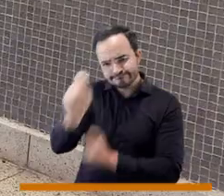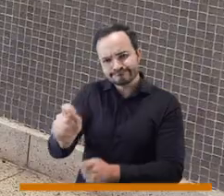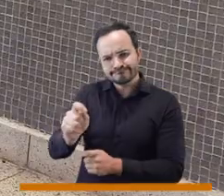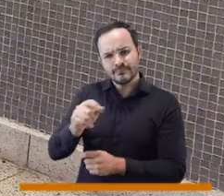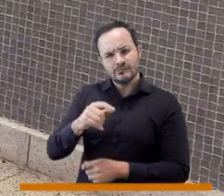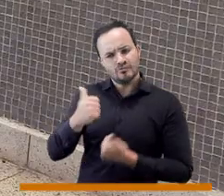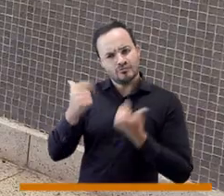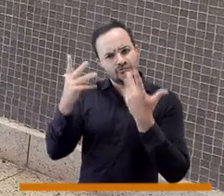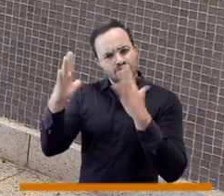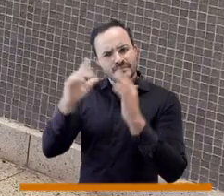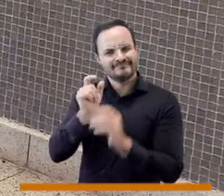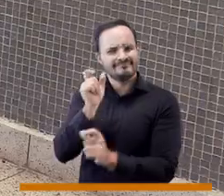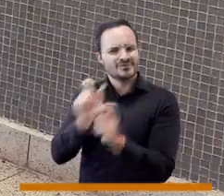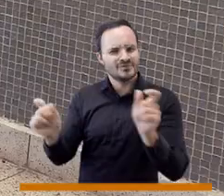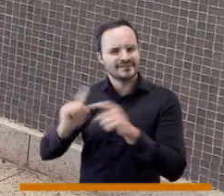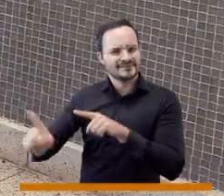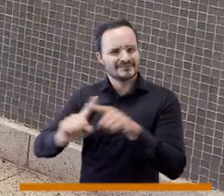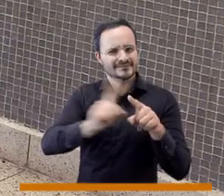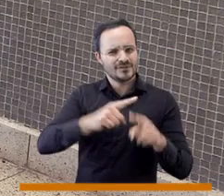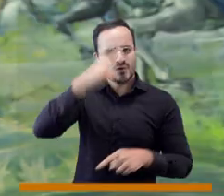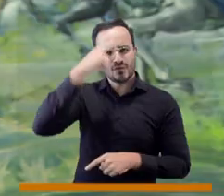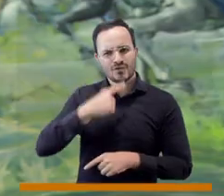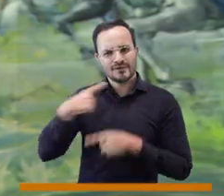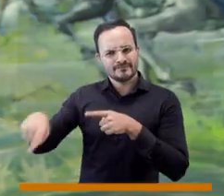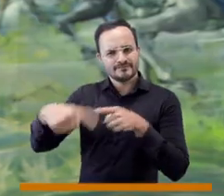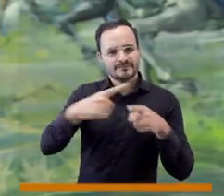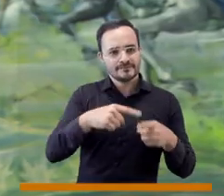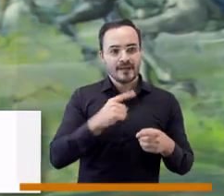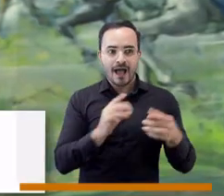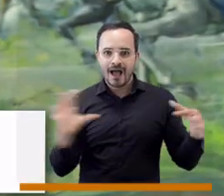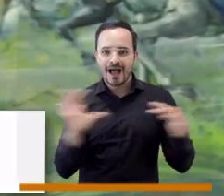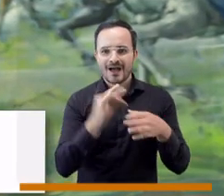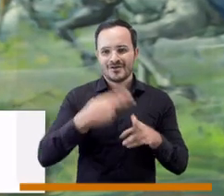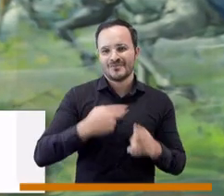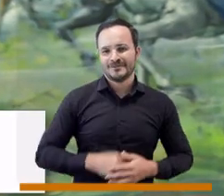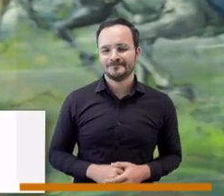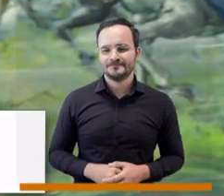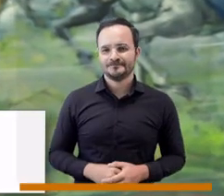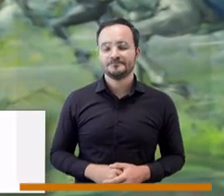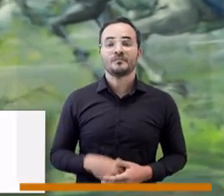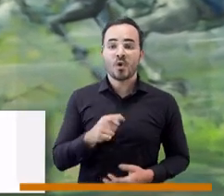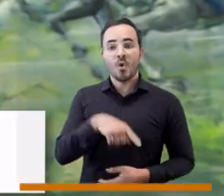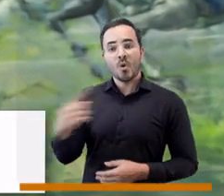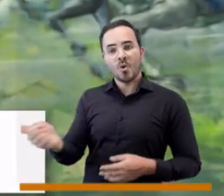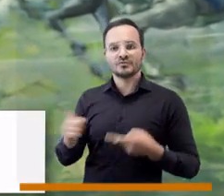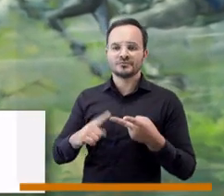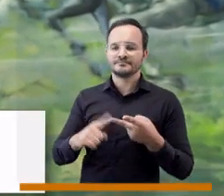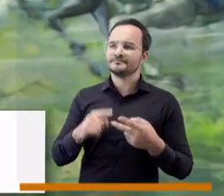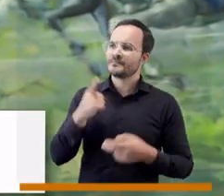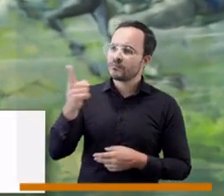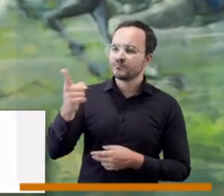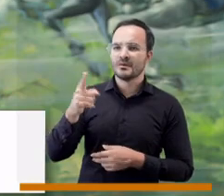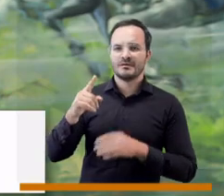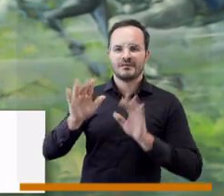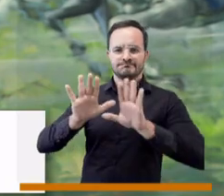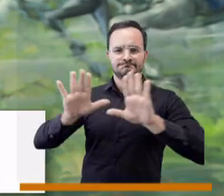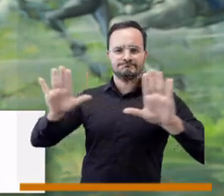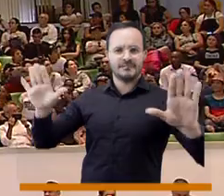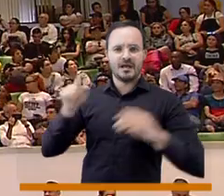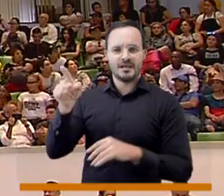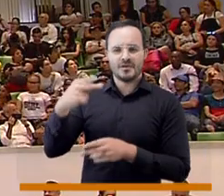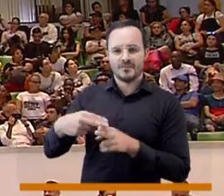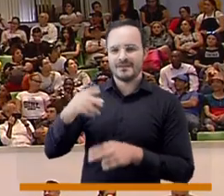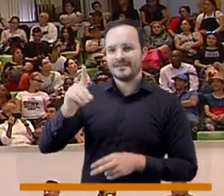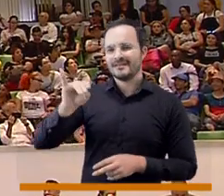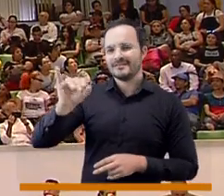Al ingresar al recinto hay una obra muy importante, muy bonita, que se llama Diálogos, de Jesús Ignacio